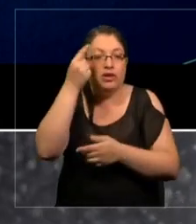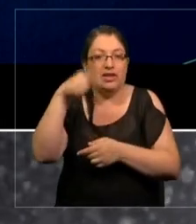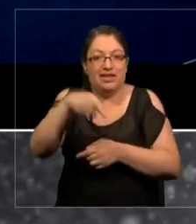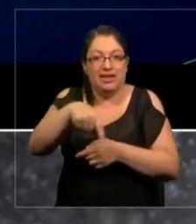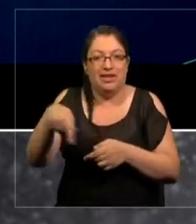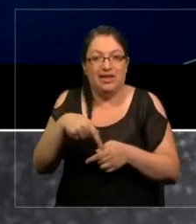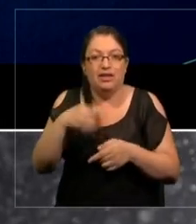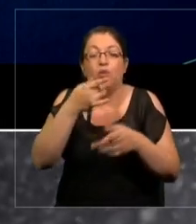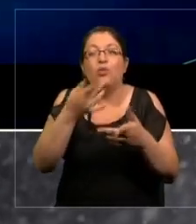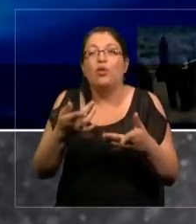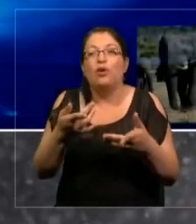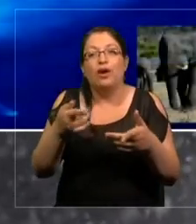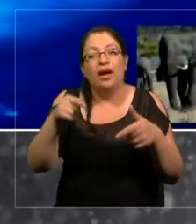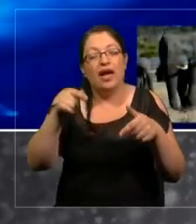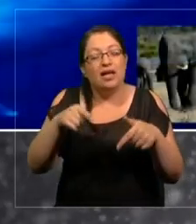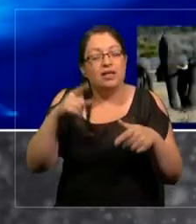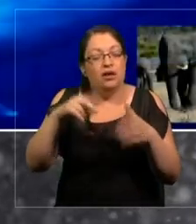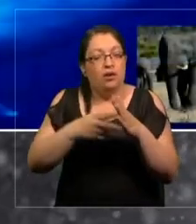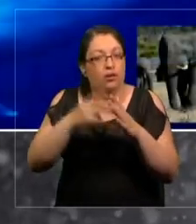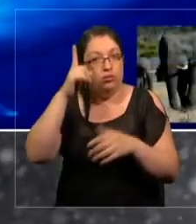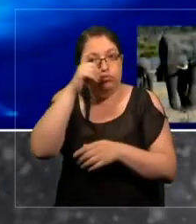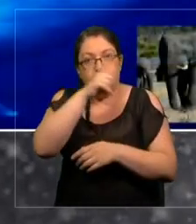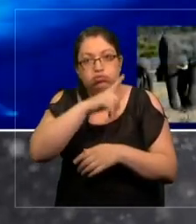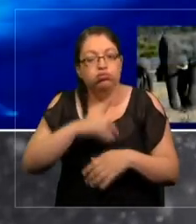problema muy difícil.